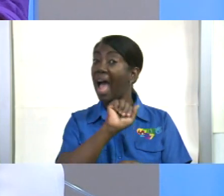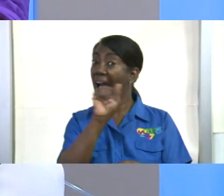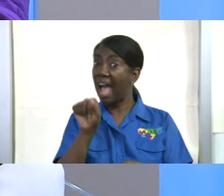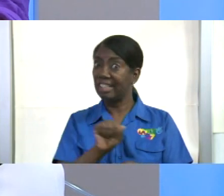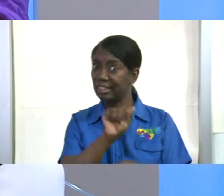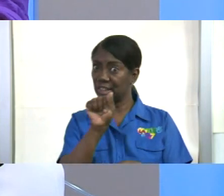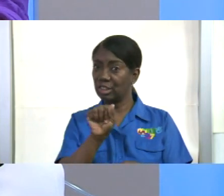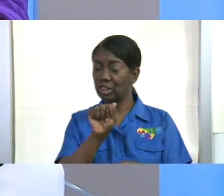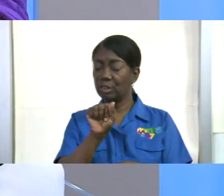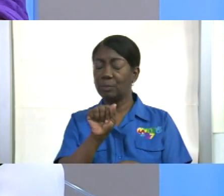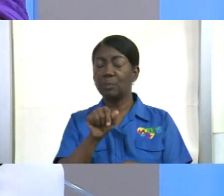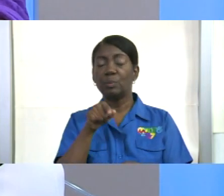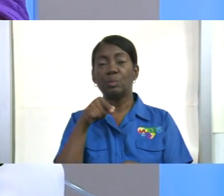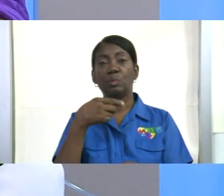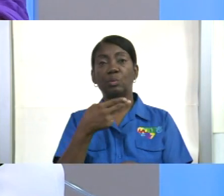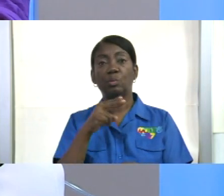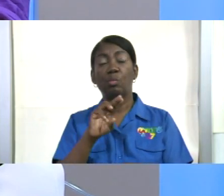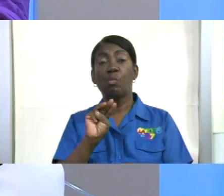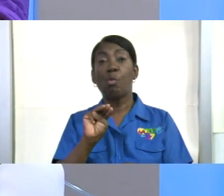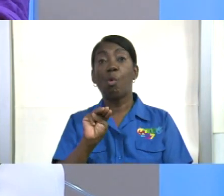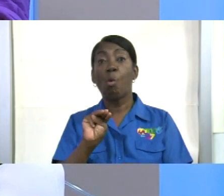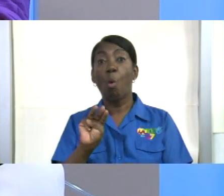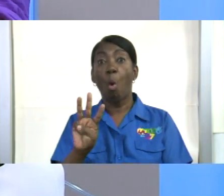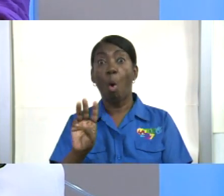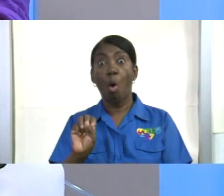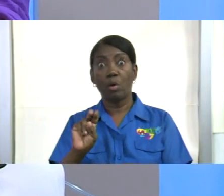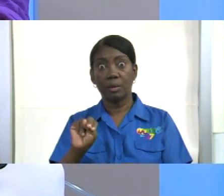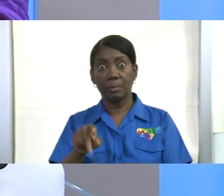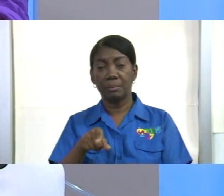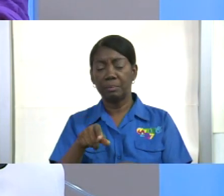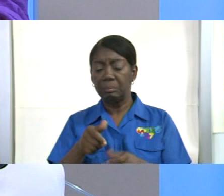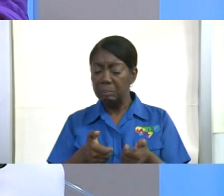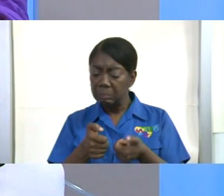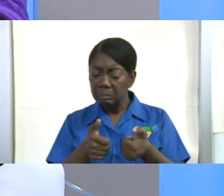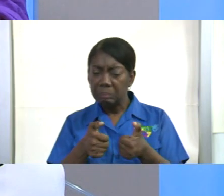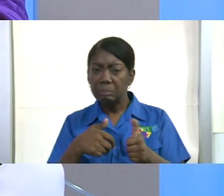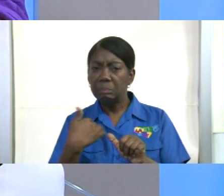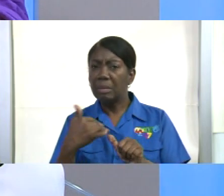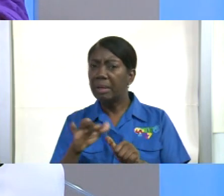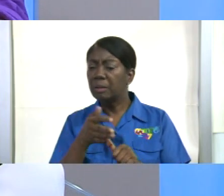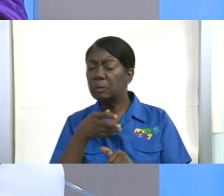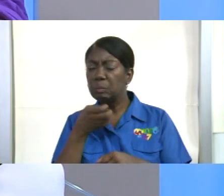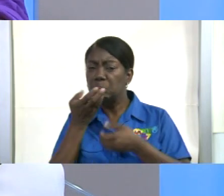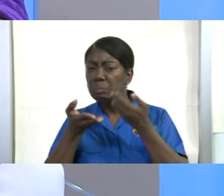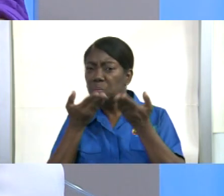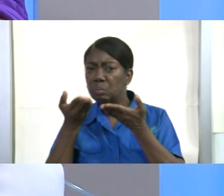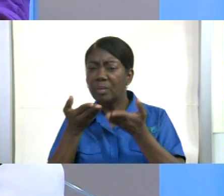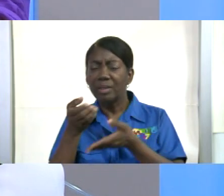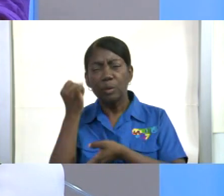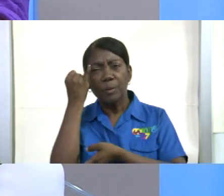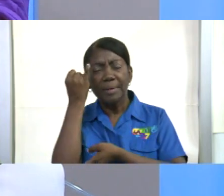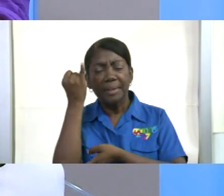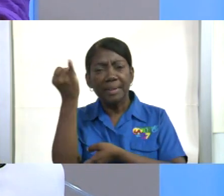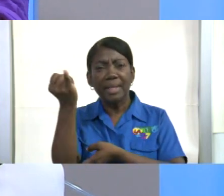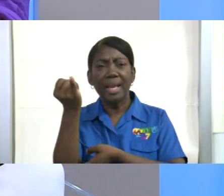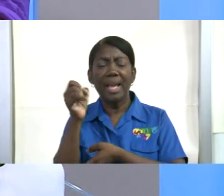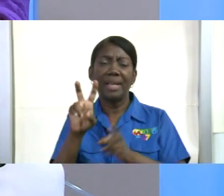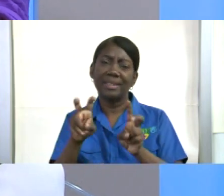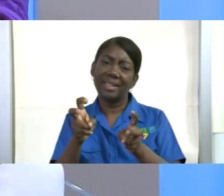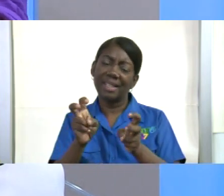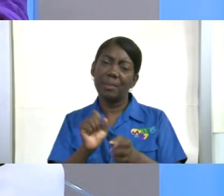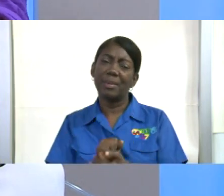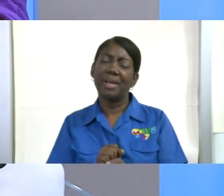que pueden escribirnos para sus comentarios y también para su sugerencia de temas.